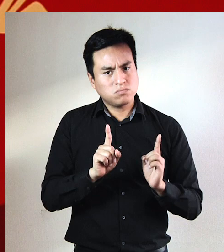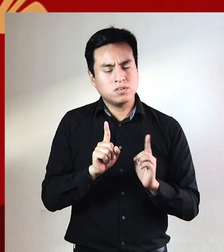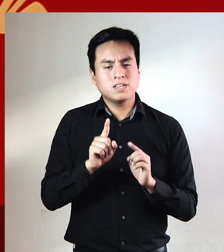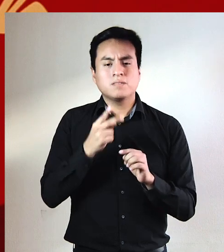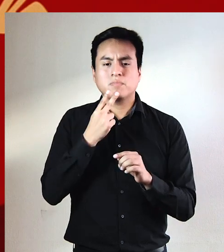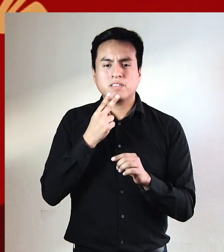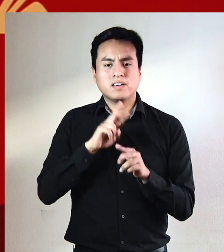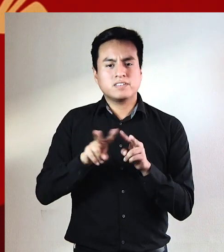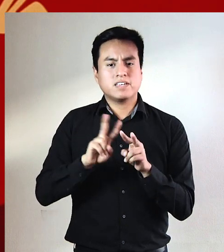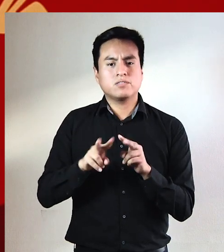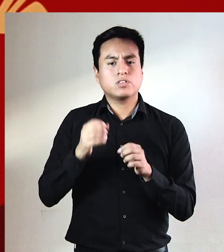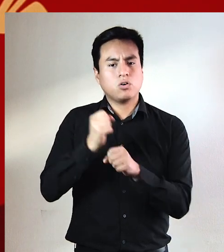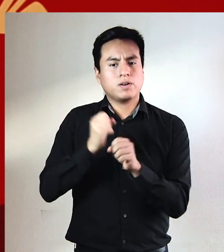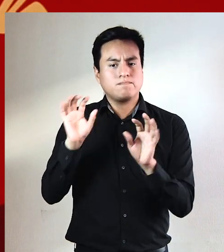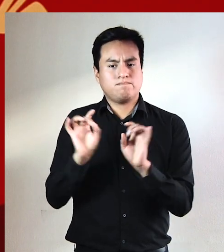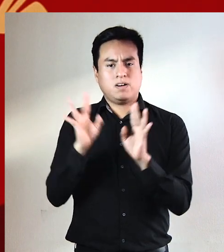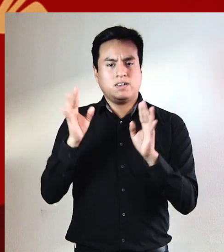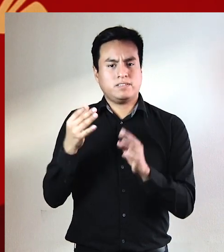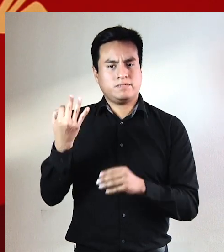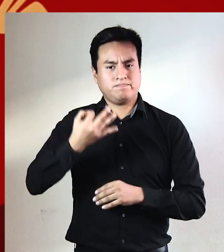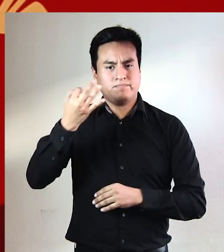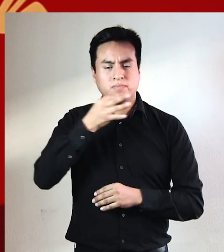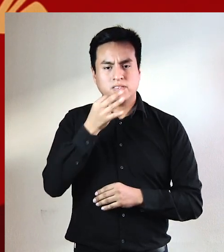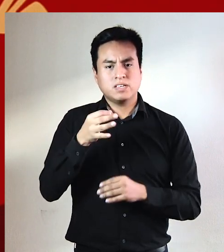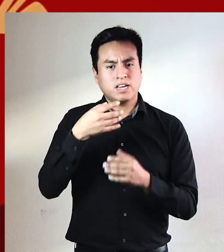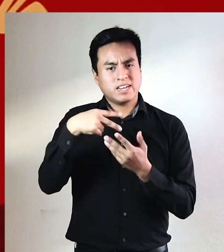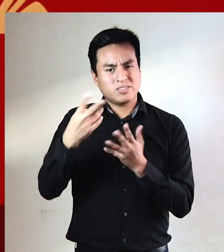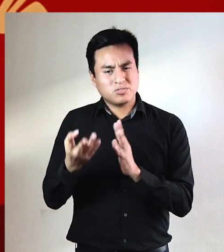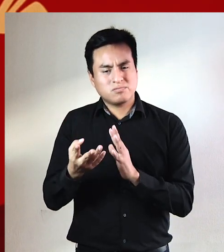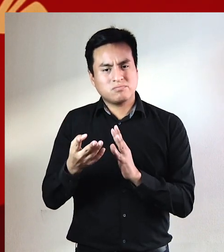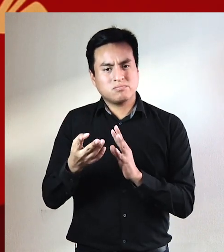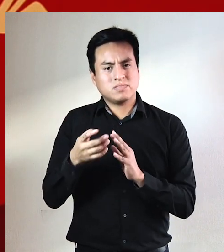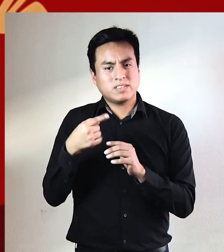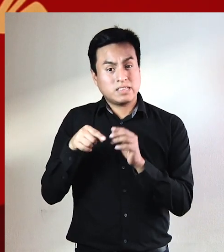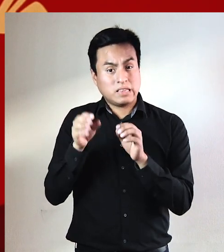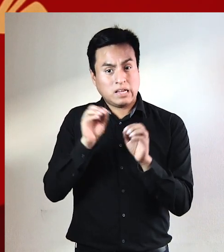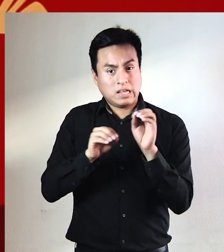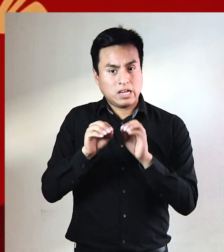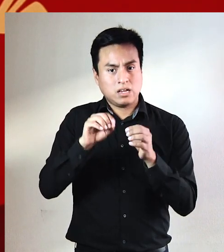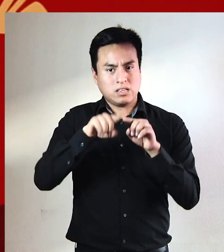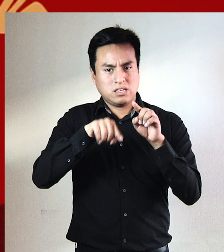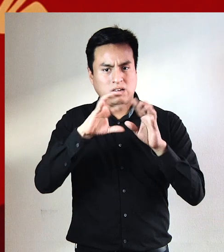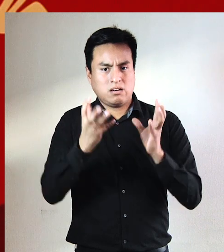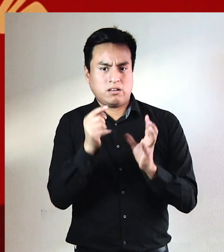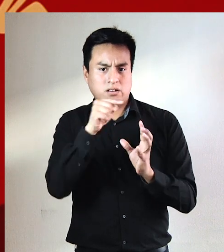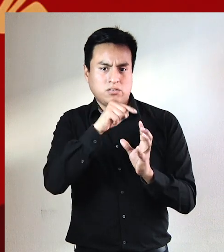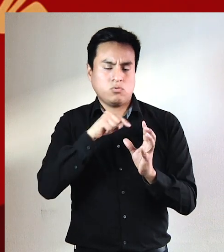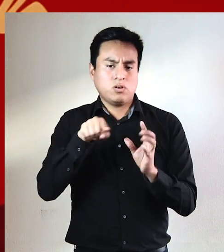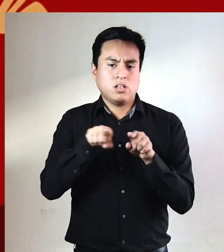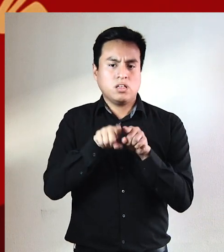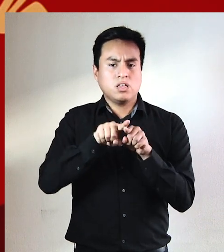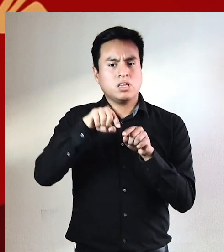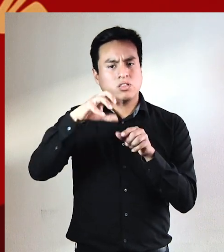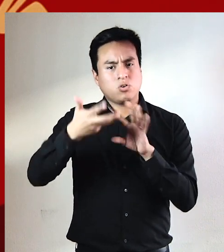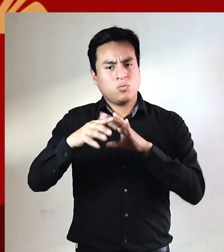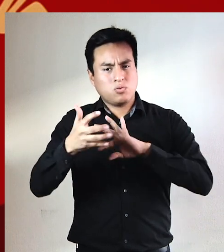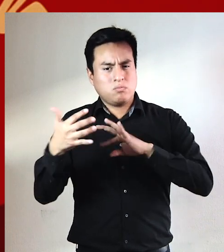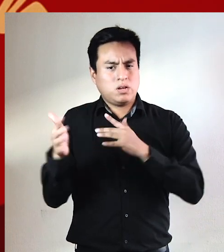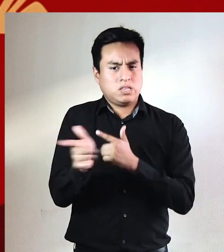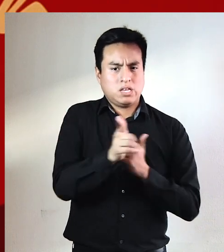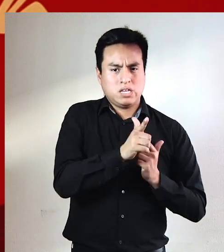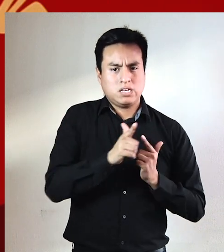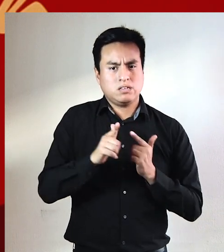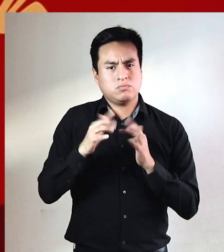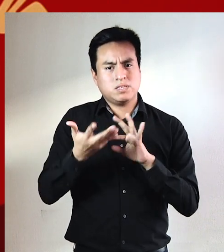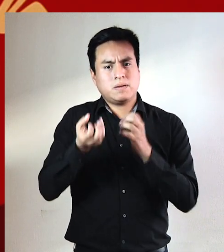tarea era hacer de la vida una obra maestra y los restos triturados de esa tarea cubren la tierra como si fueran los escombros de una